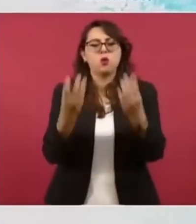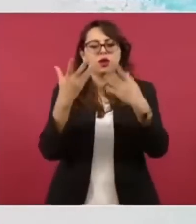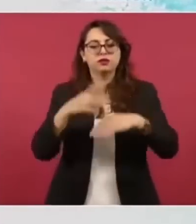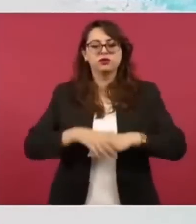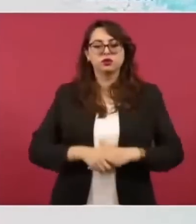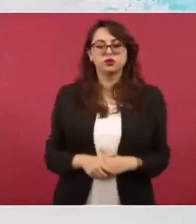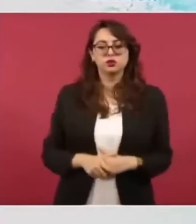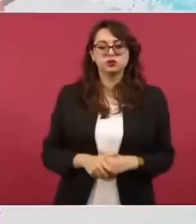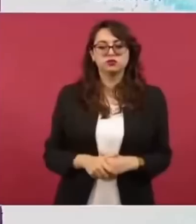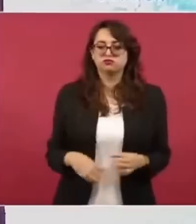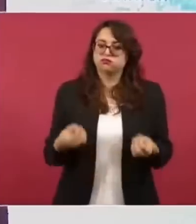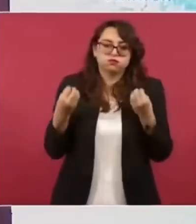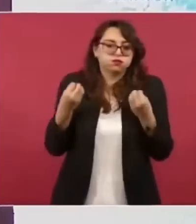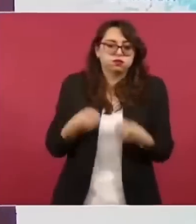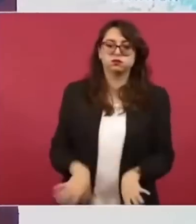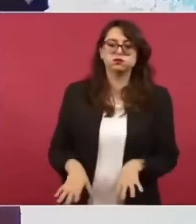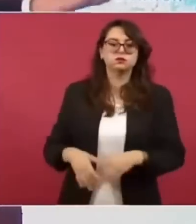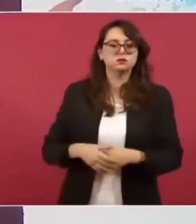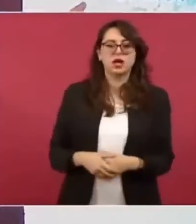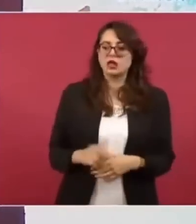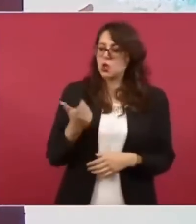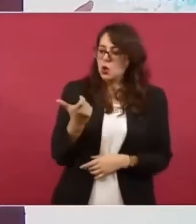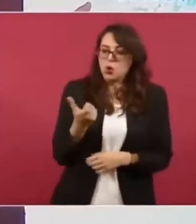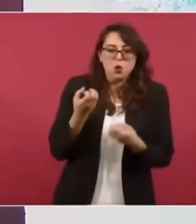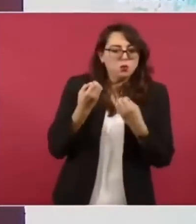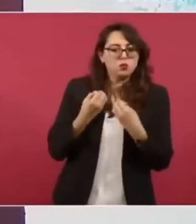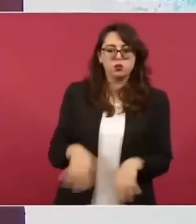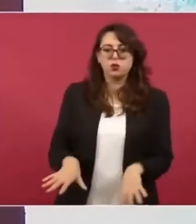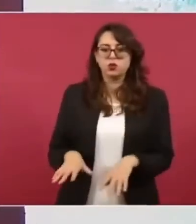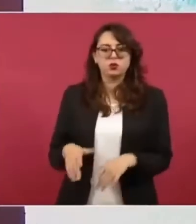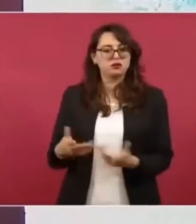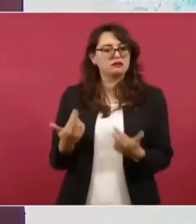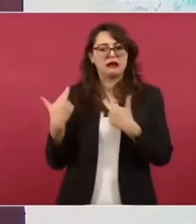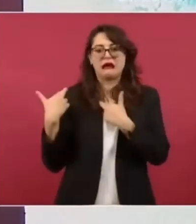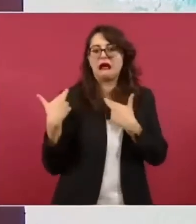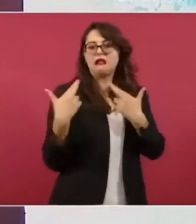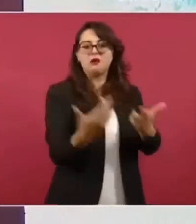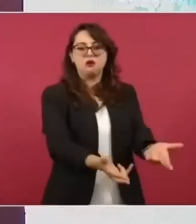y van a ver que los remataron